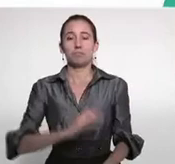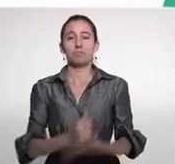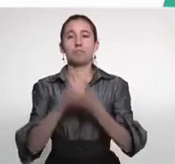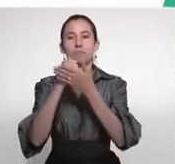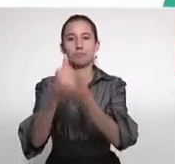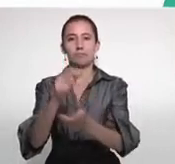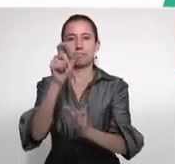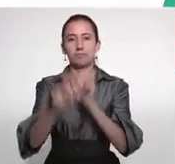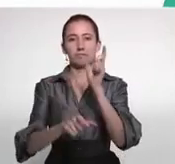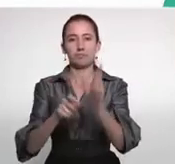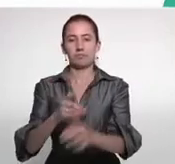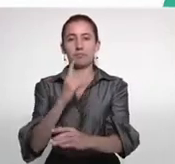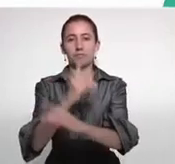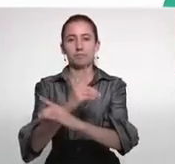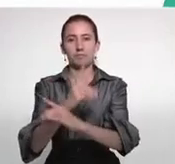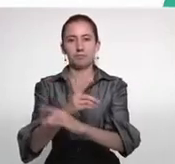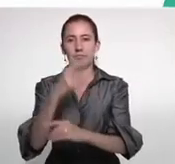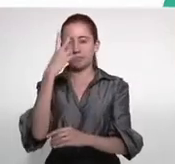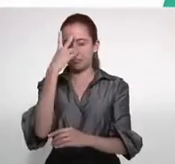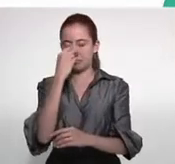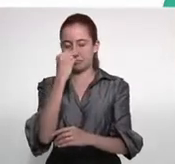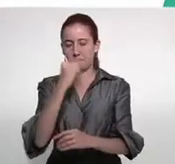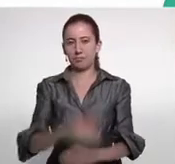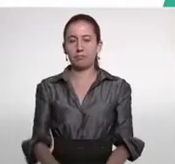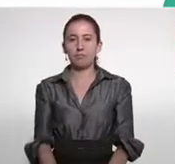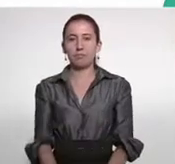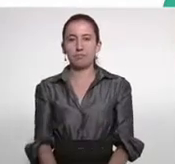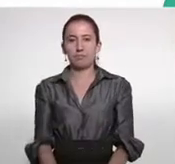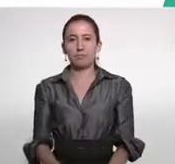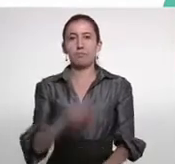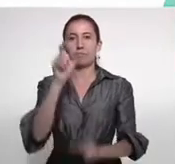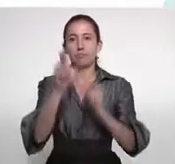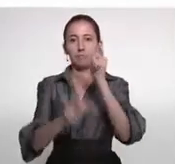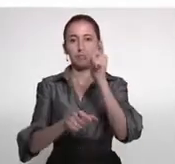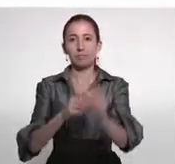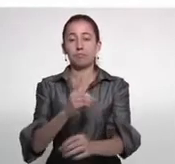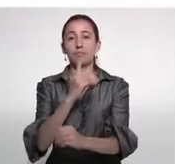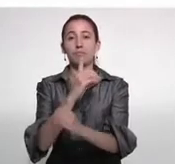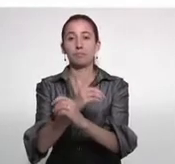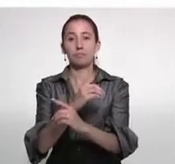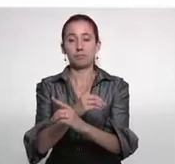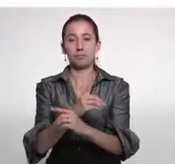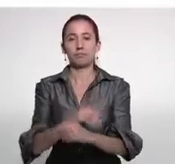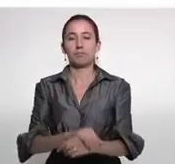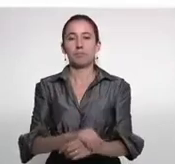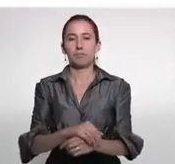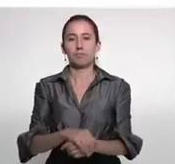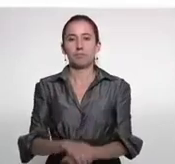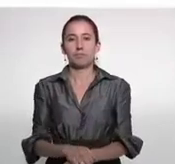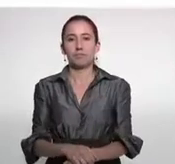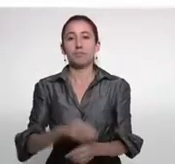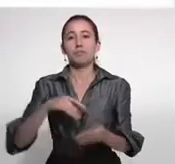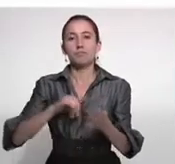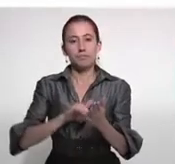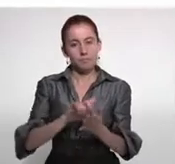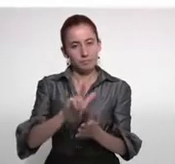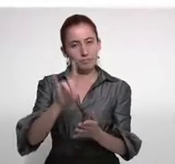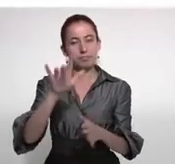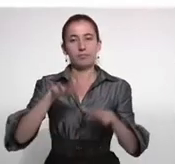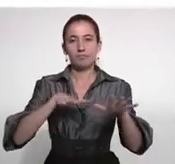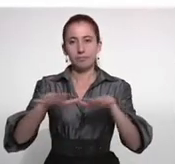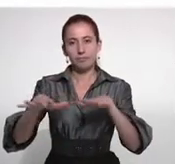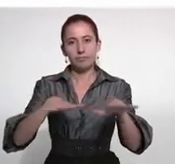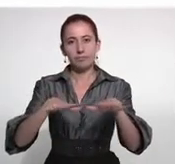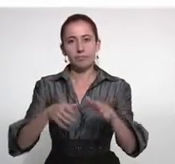Medidas de autoprotección para personas con discapacidad visual. Para la persona con discapacidad. Durante el